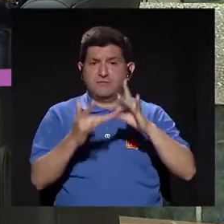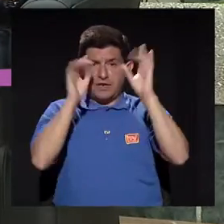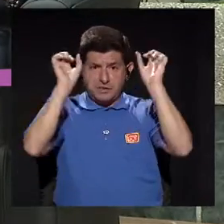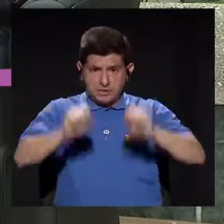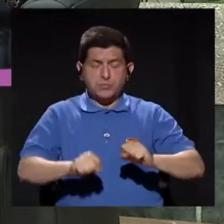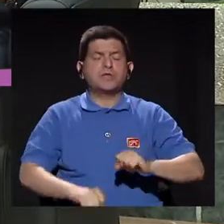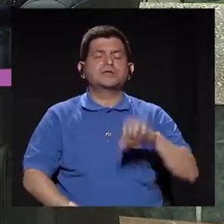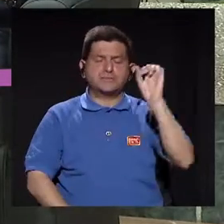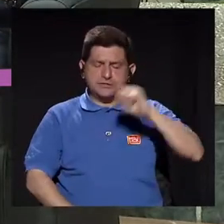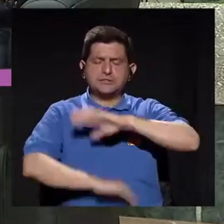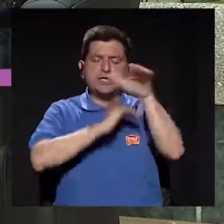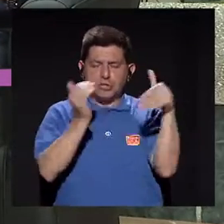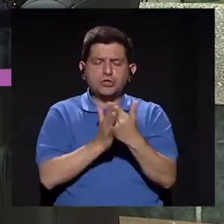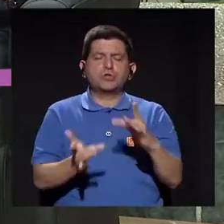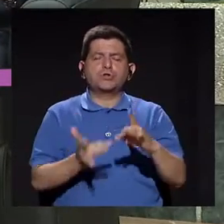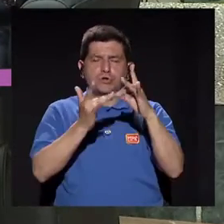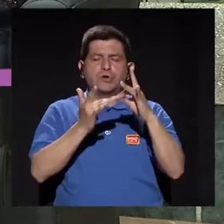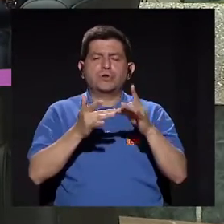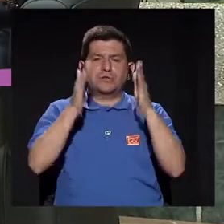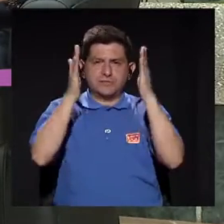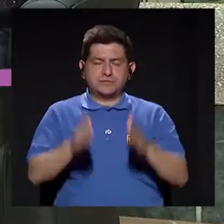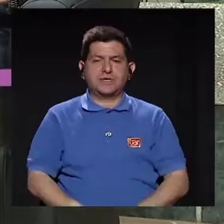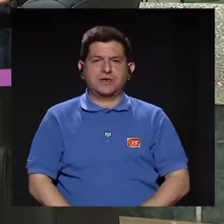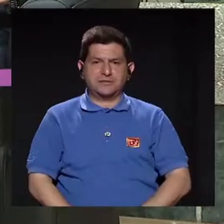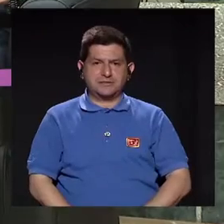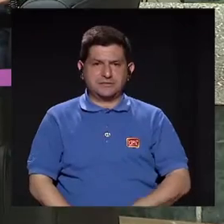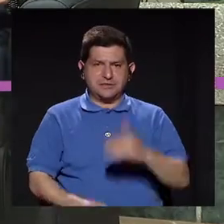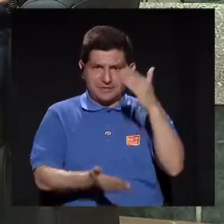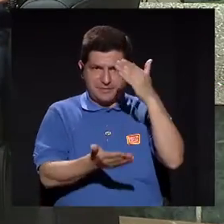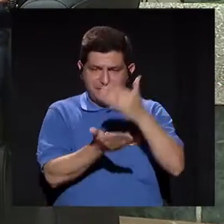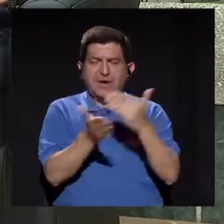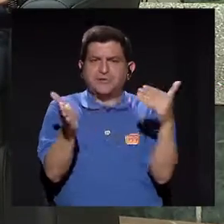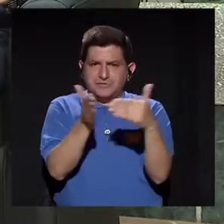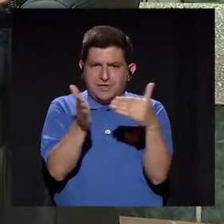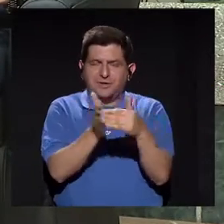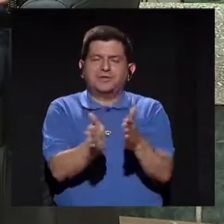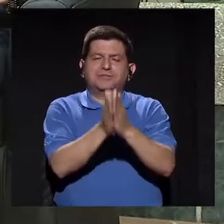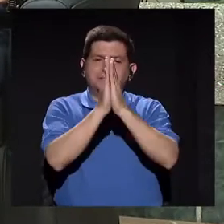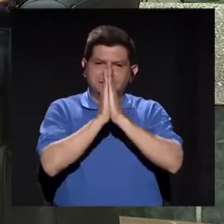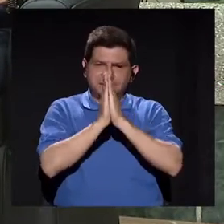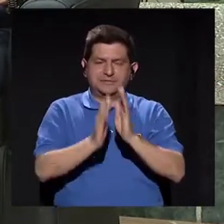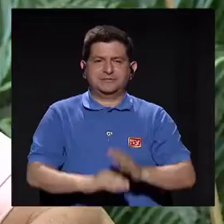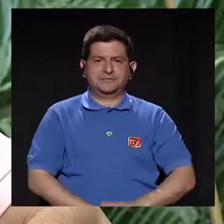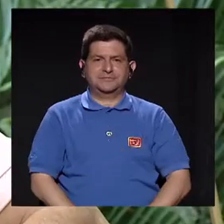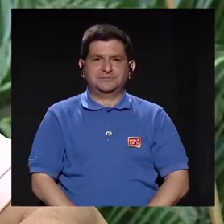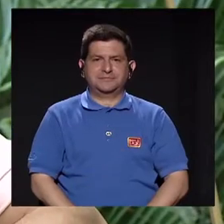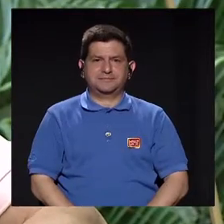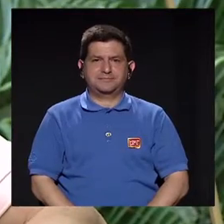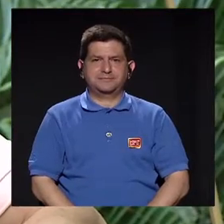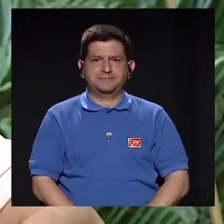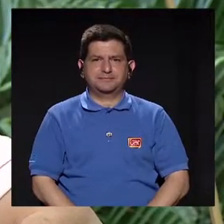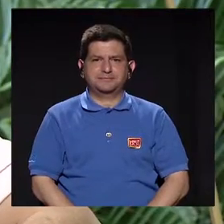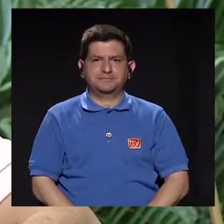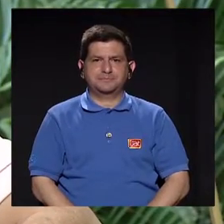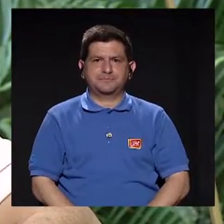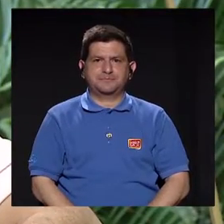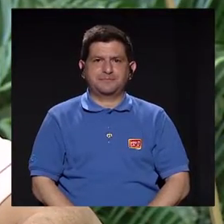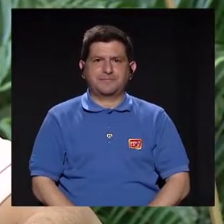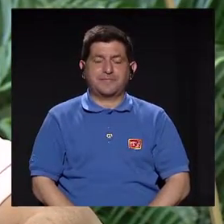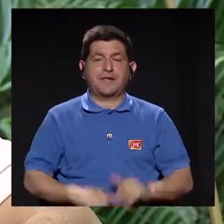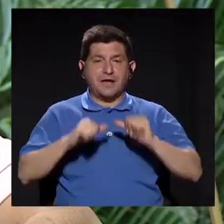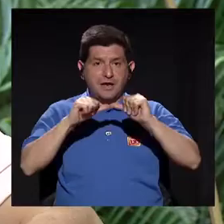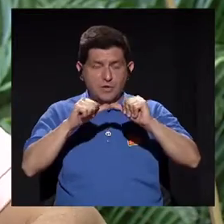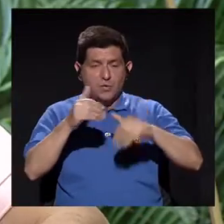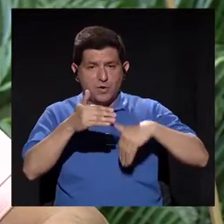especialidades. Abierta todas las especialidades realmente. Bueno, llegó el momento de hacer una segunda pausa que me están solicitando y pues